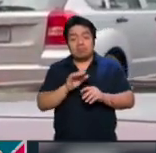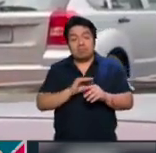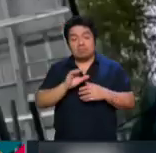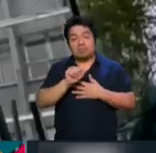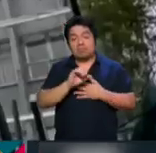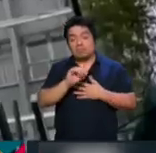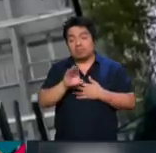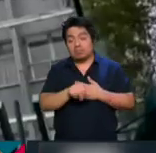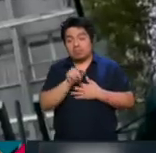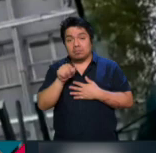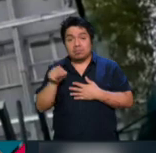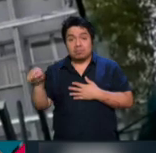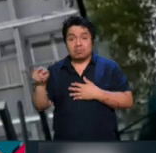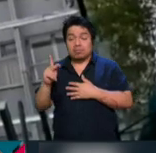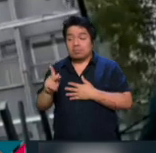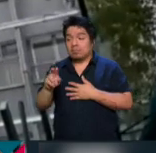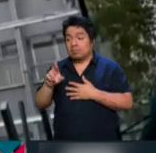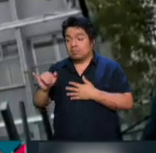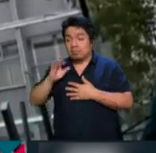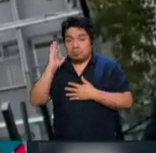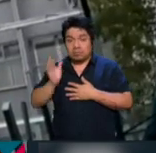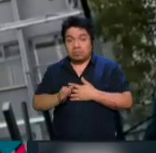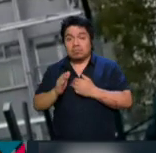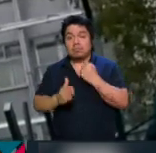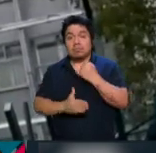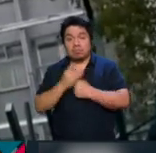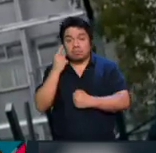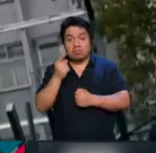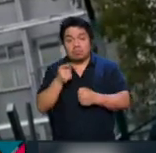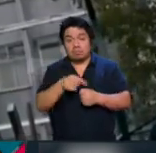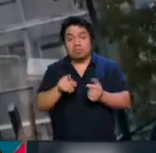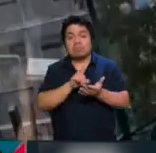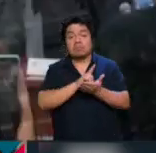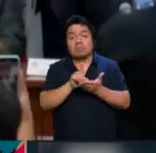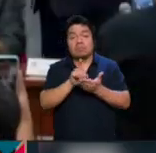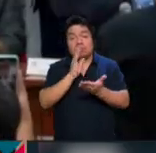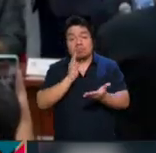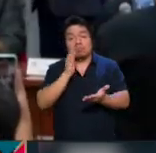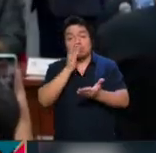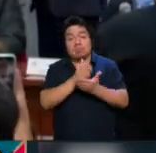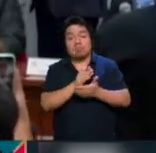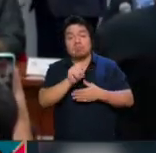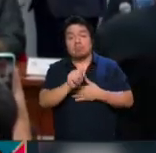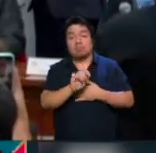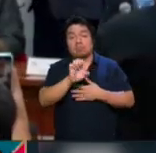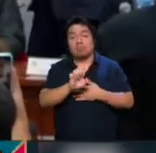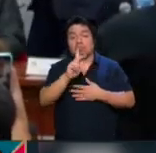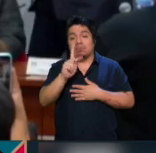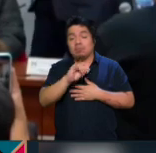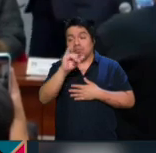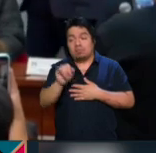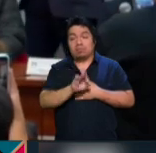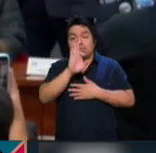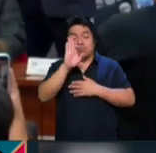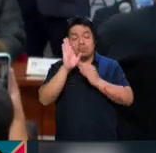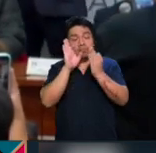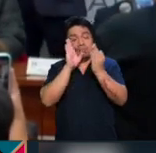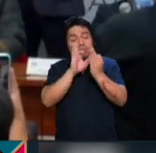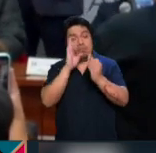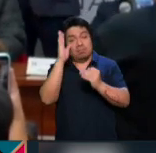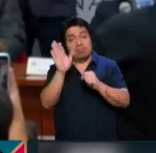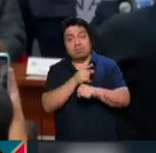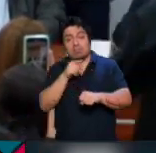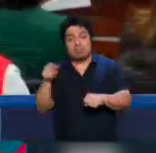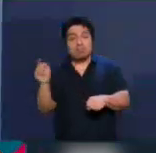legitiman las decisiones internas del PRI, por ello adelantó que conforme a derecho acudirá ante el Tribunal Electoral del Poder Judicial de la Federación para